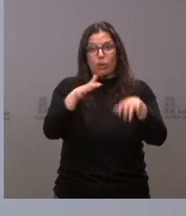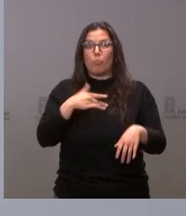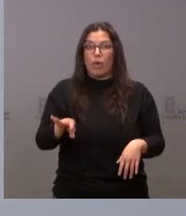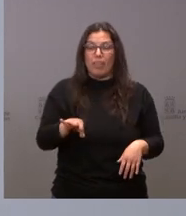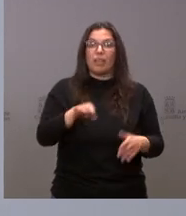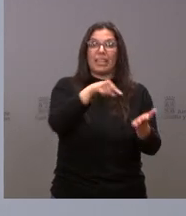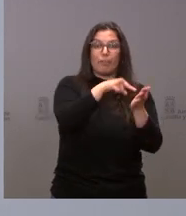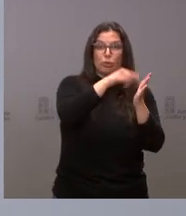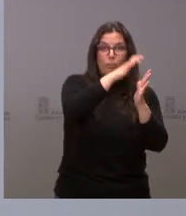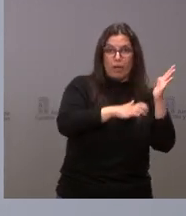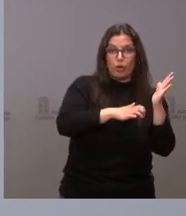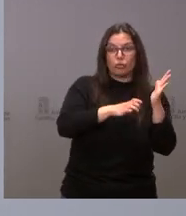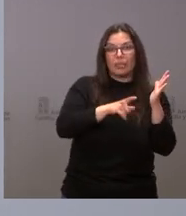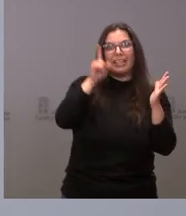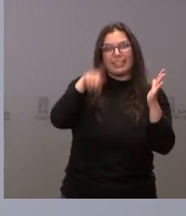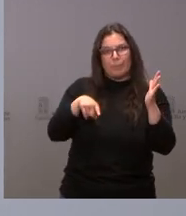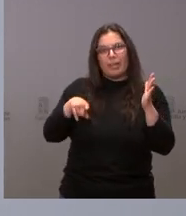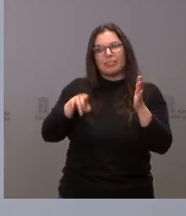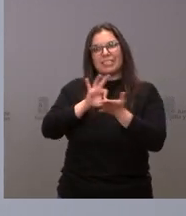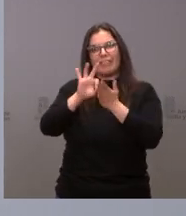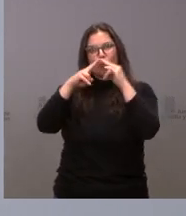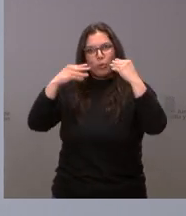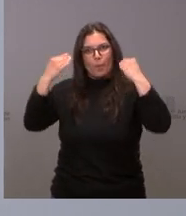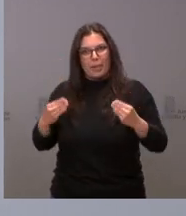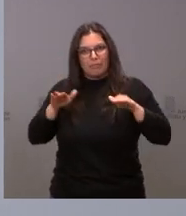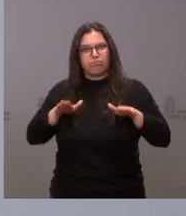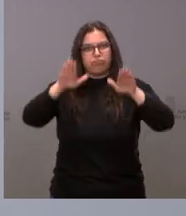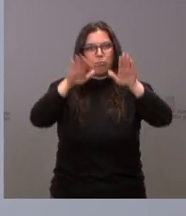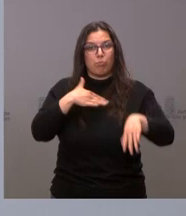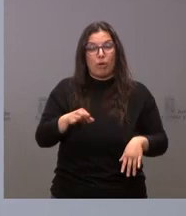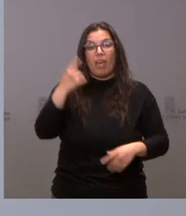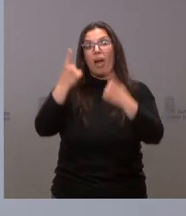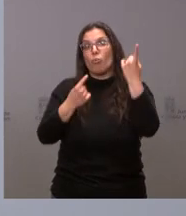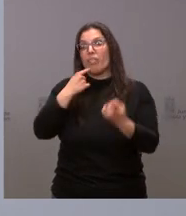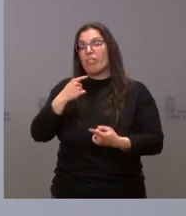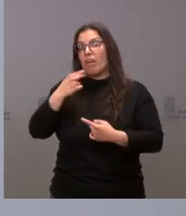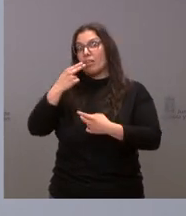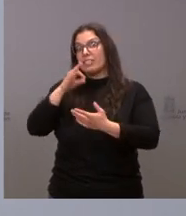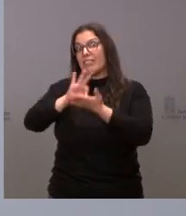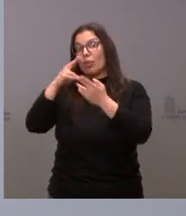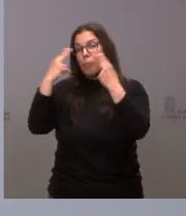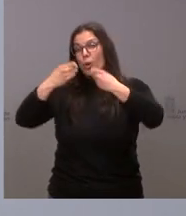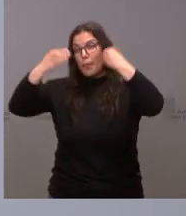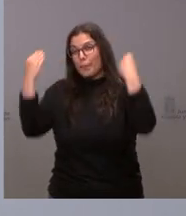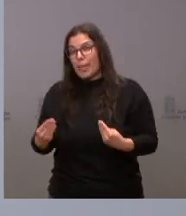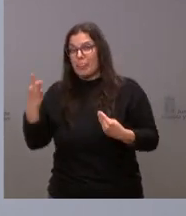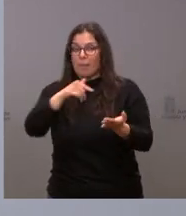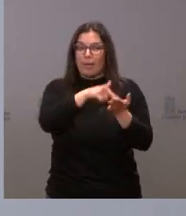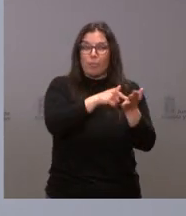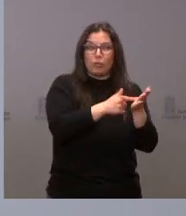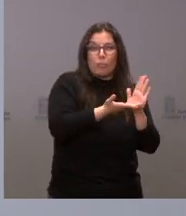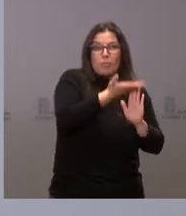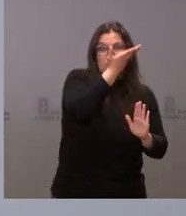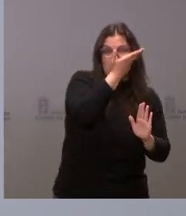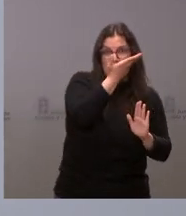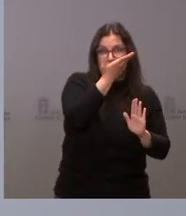bajos y a la vez buenos servicios públicos hay quien nos dice que para tener muy buenos servicios públicos lo que hay que hacer es subir impuestos a